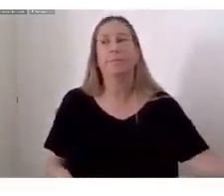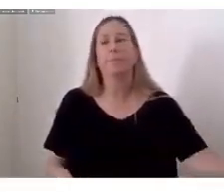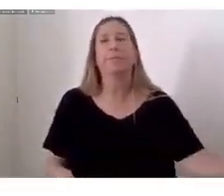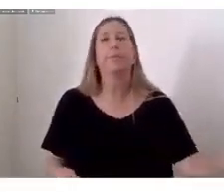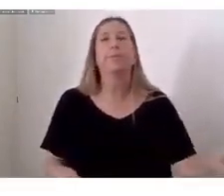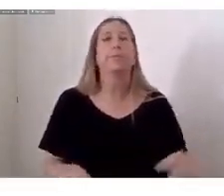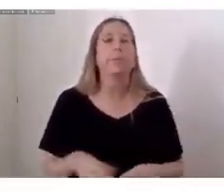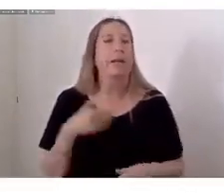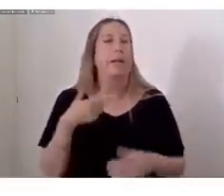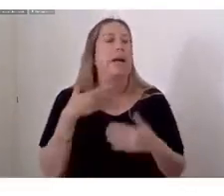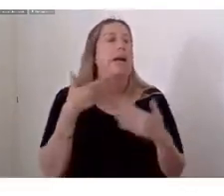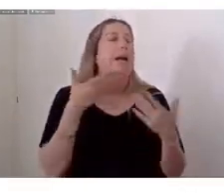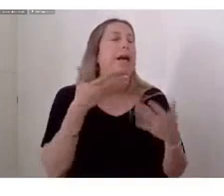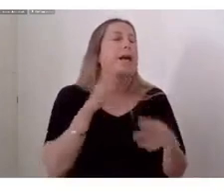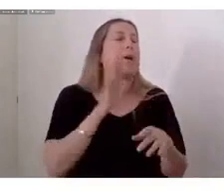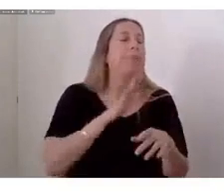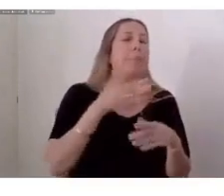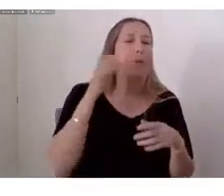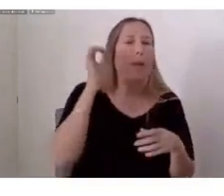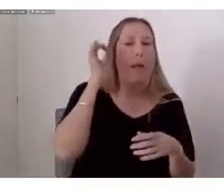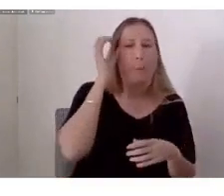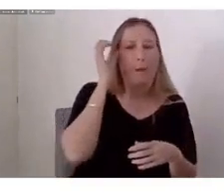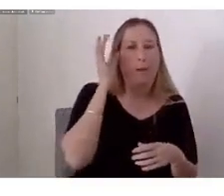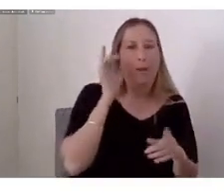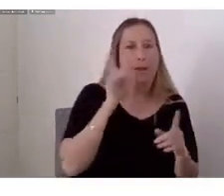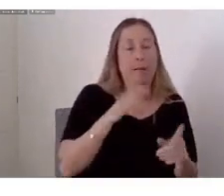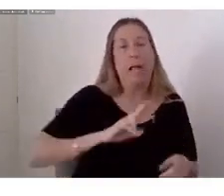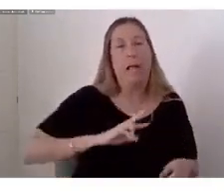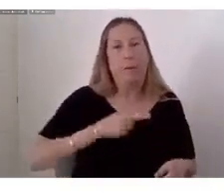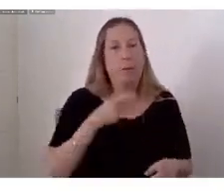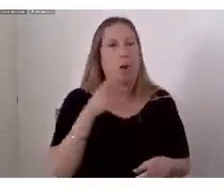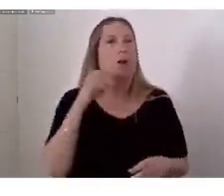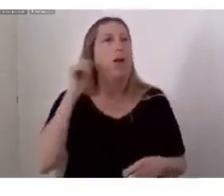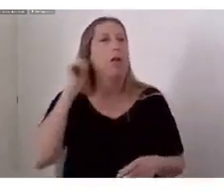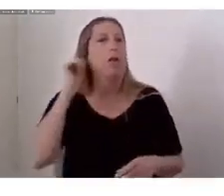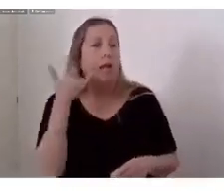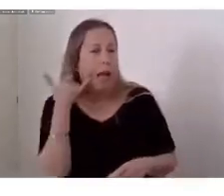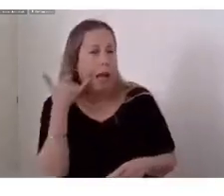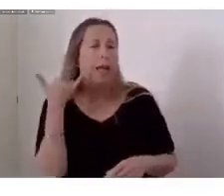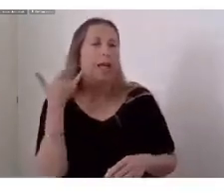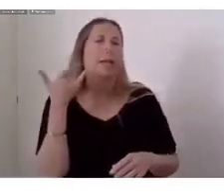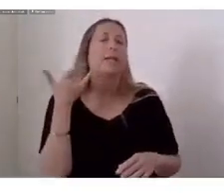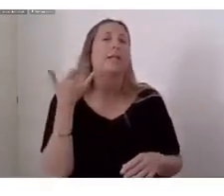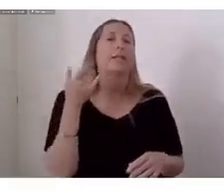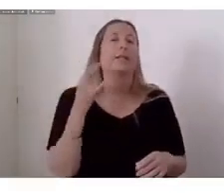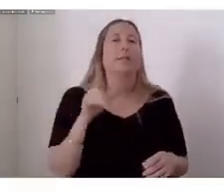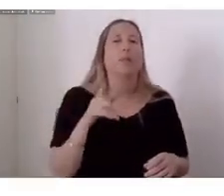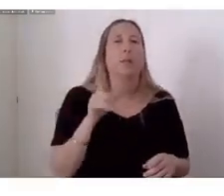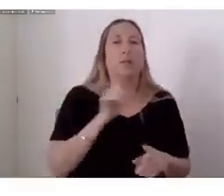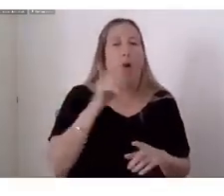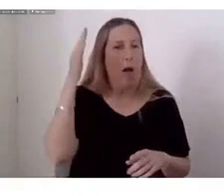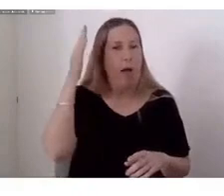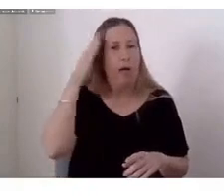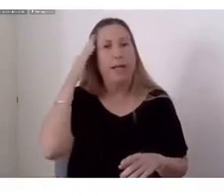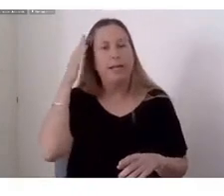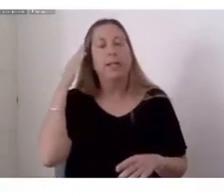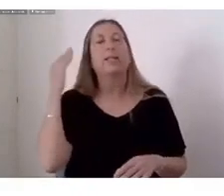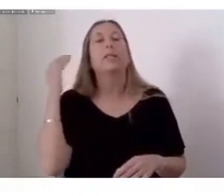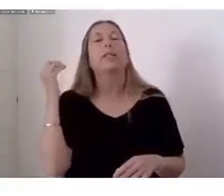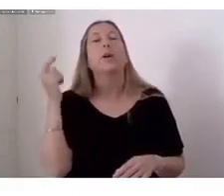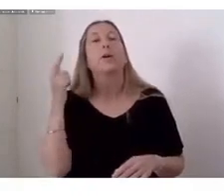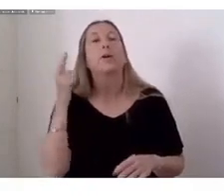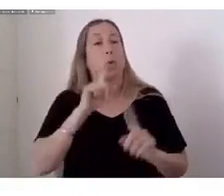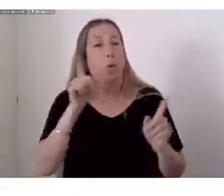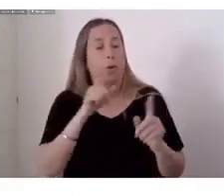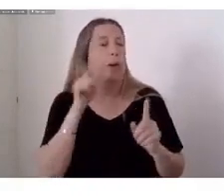lesbianas A los putos Y sobre todo a las trabas No la cultura Porque nosotros somos cultura Pero sí